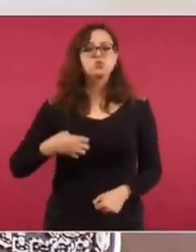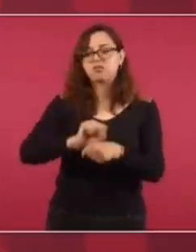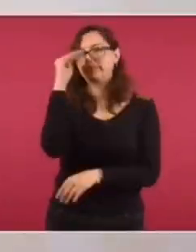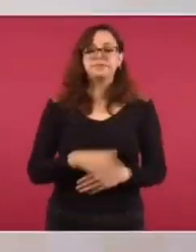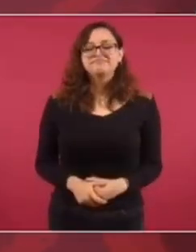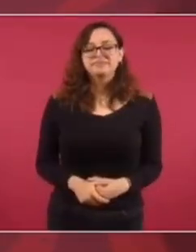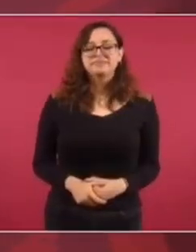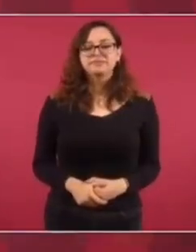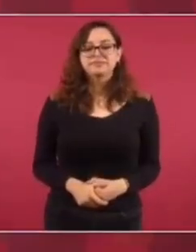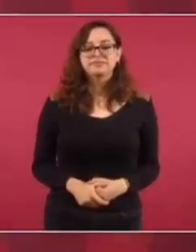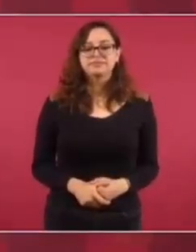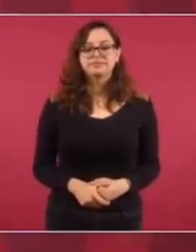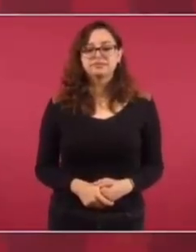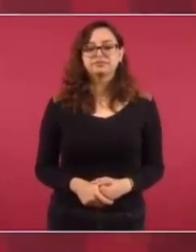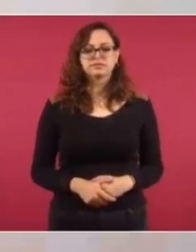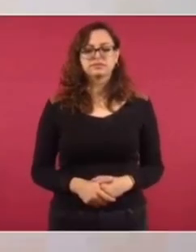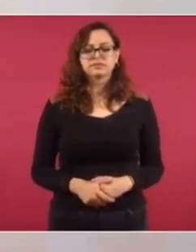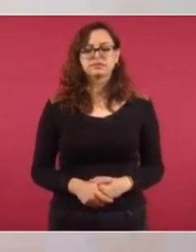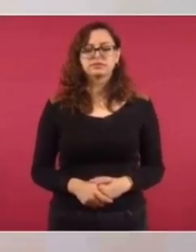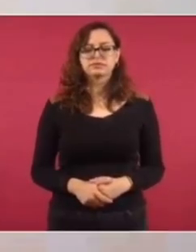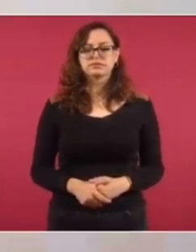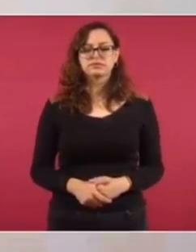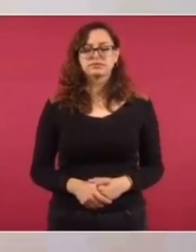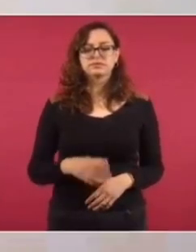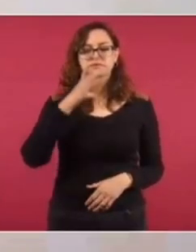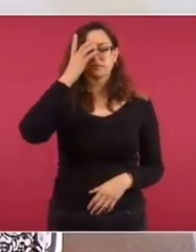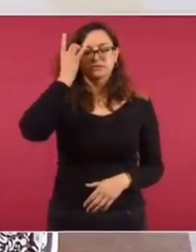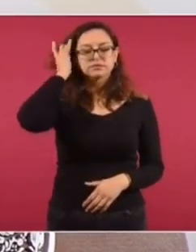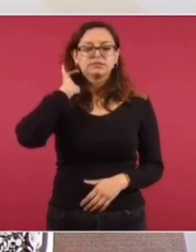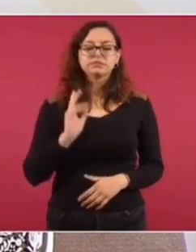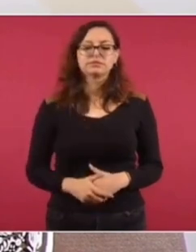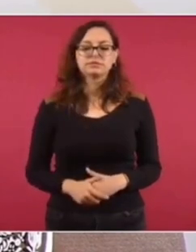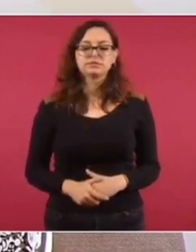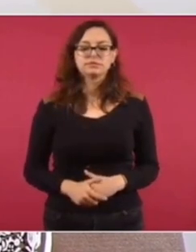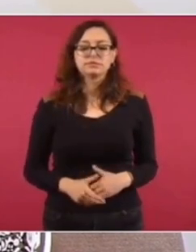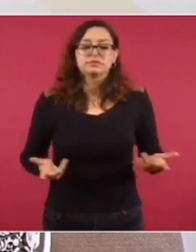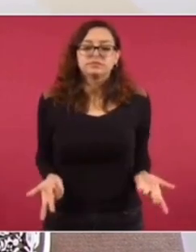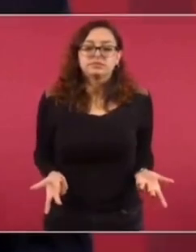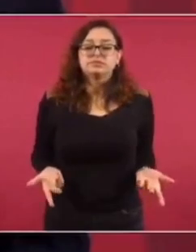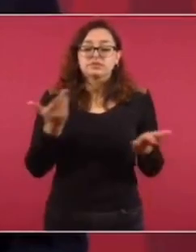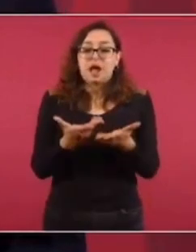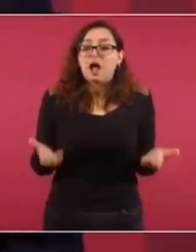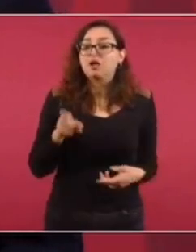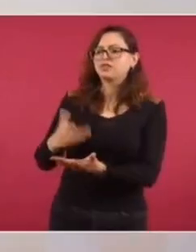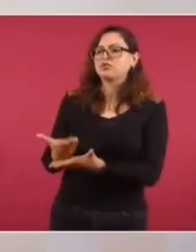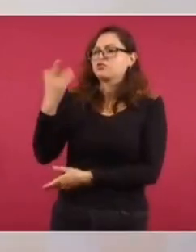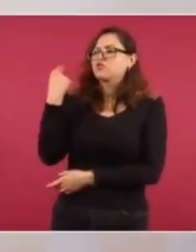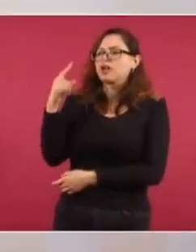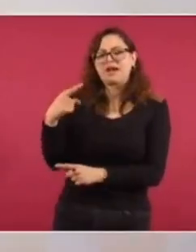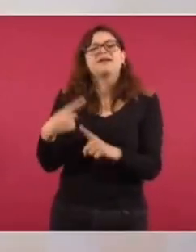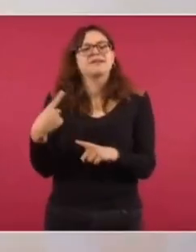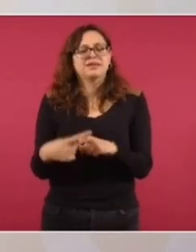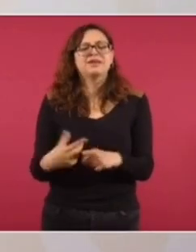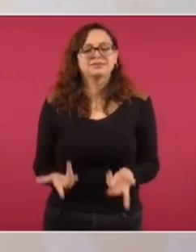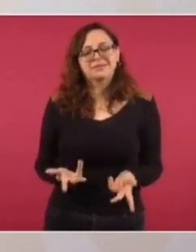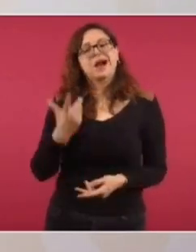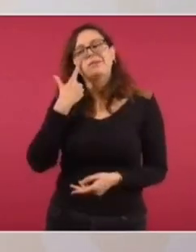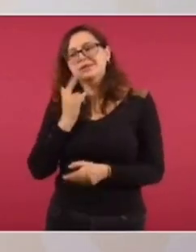después... De modo que tenemos que ver quiénes están promoviendo estos amparos y vamos a